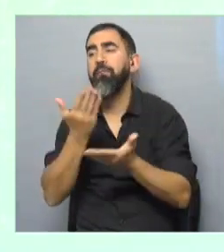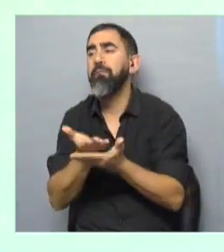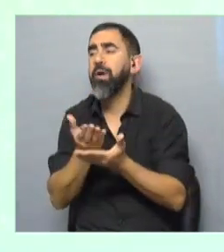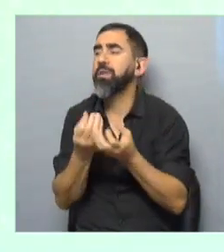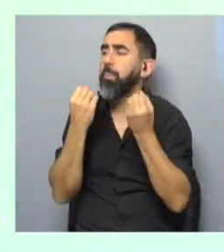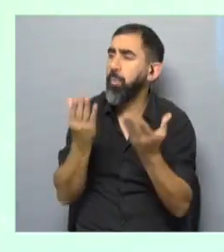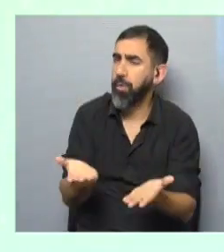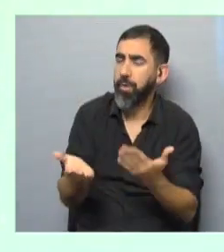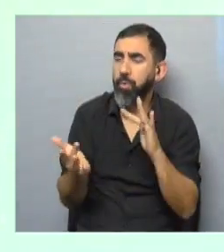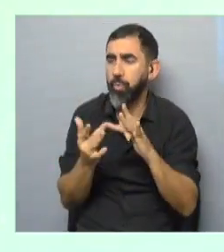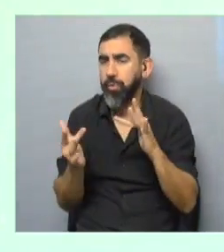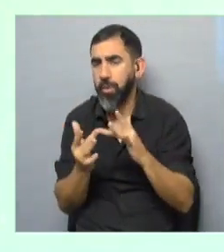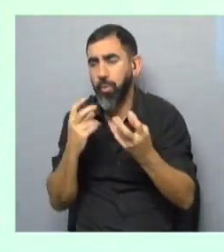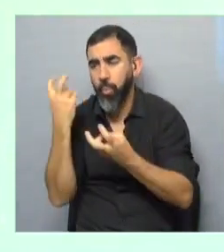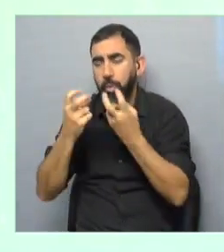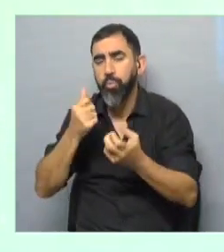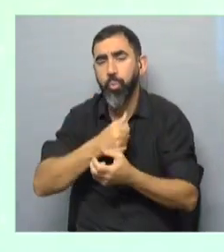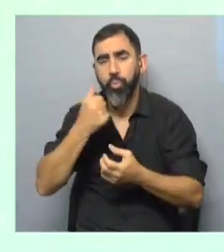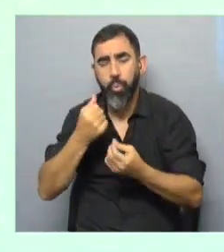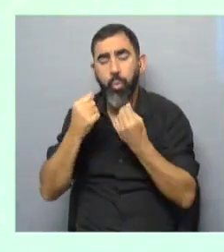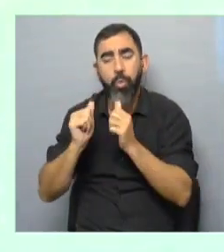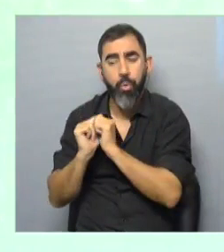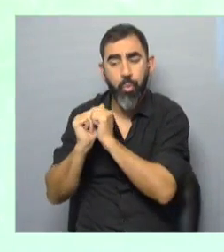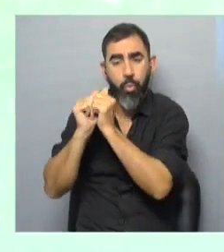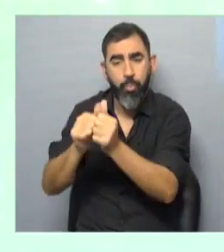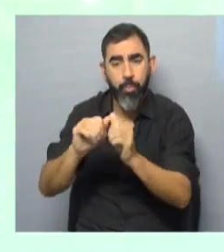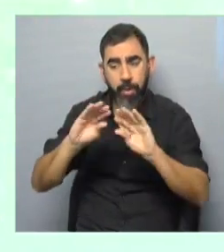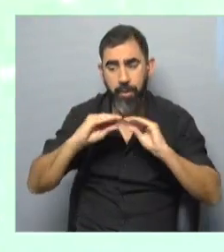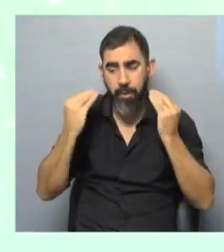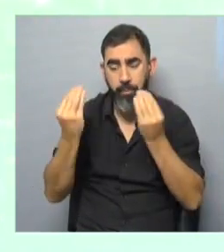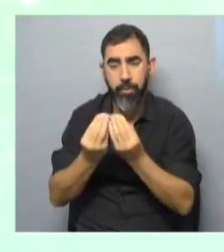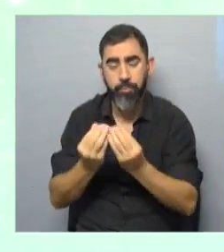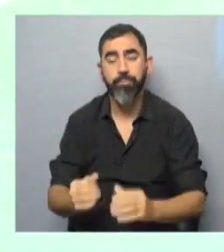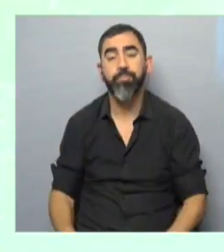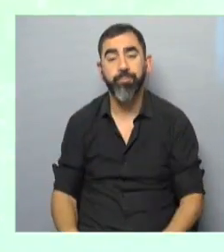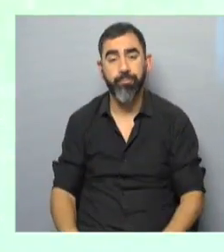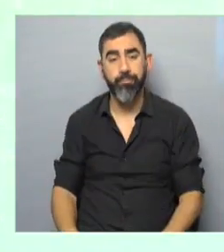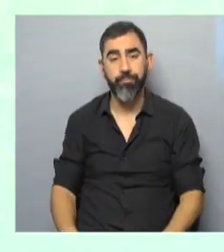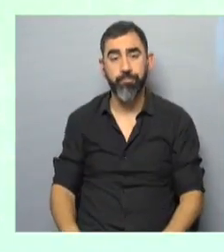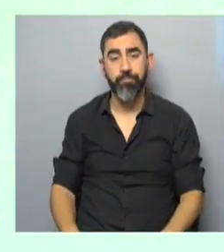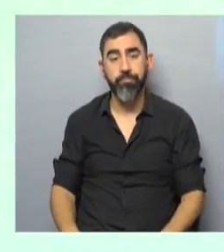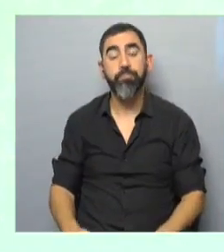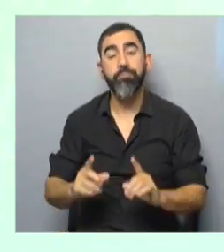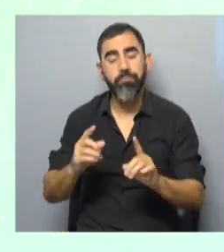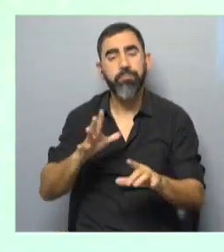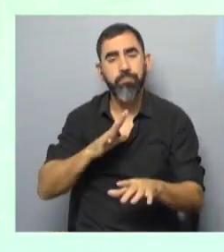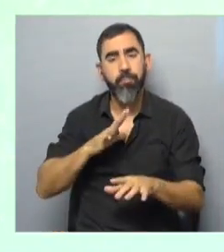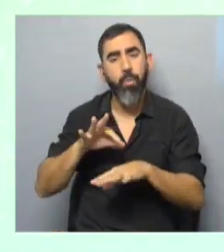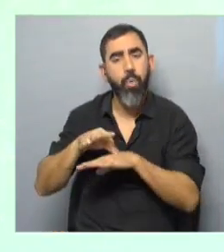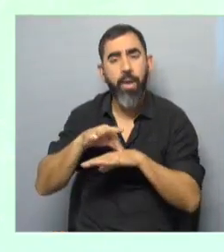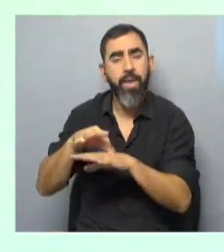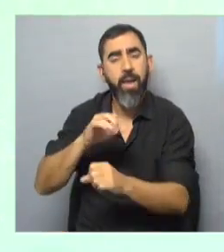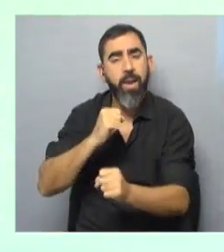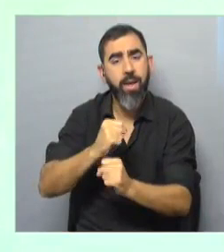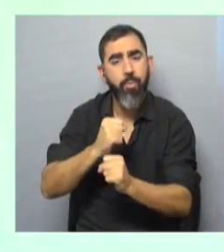nos acercamos, buscamos las formas. Es decir, cómo hacemos un acompañamiento integral del alumno que llega al CEDEL. ¿Y hay una orientación también laboral a través